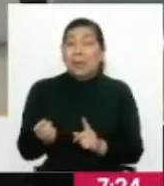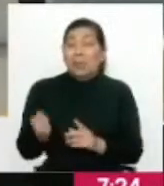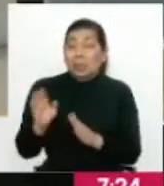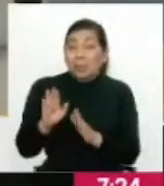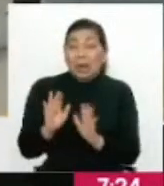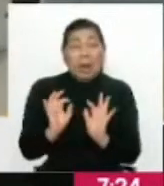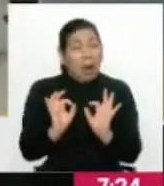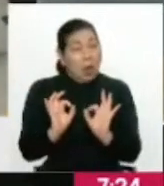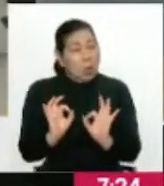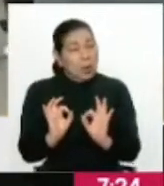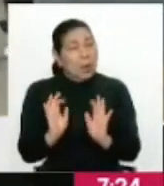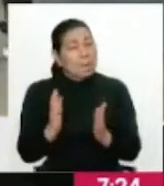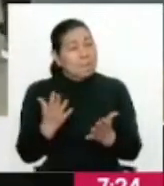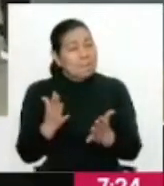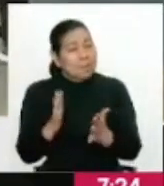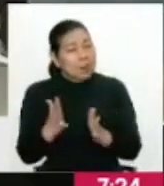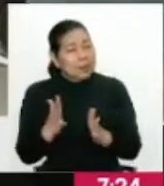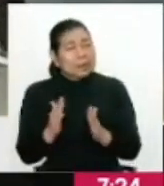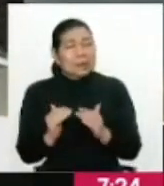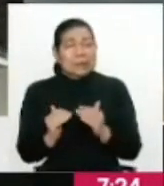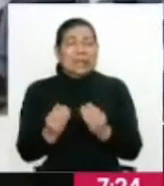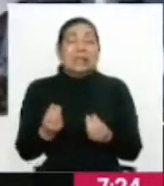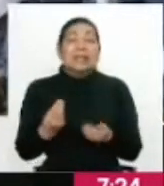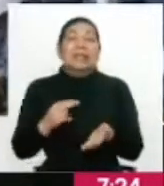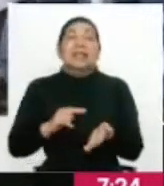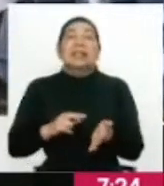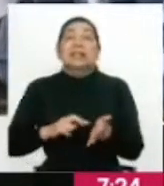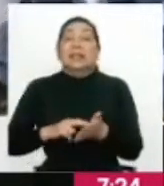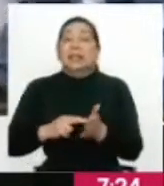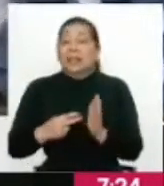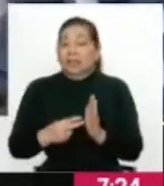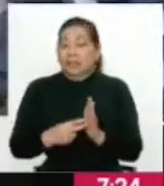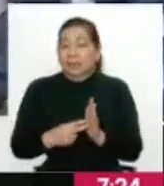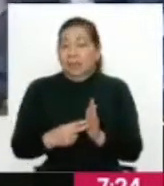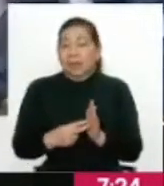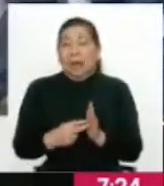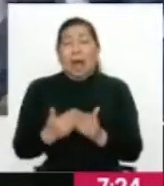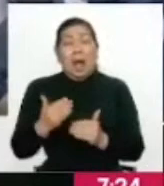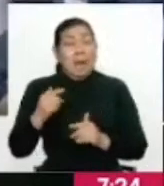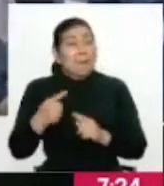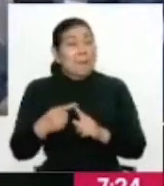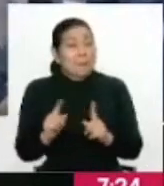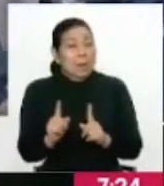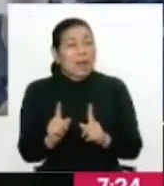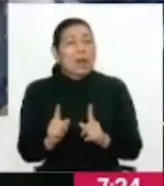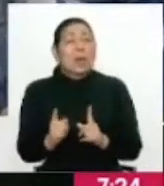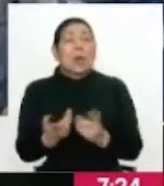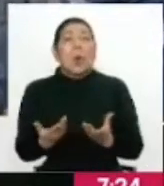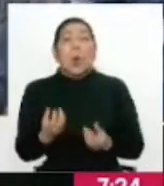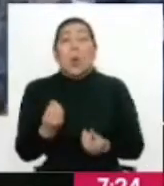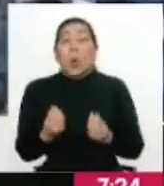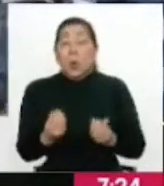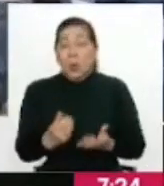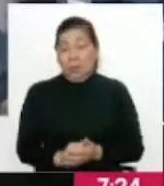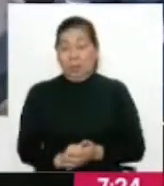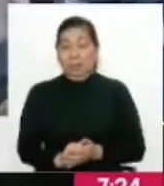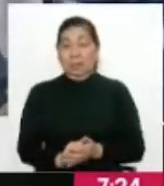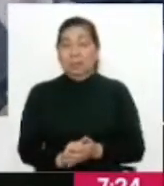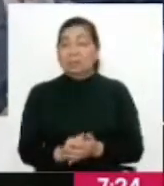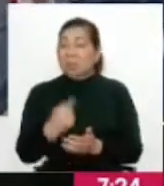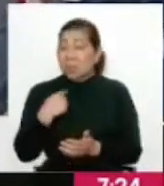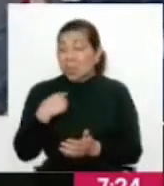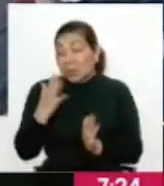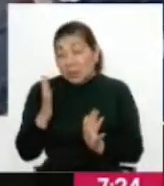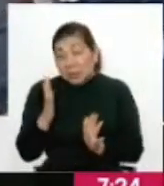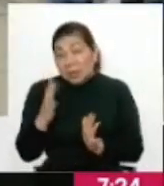un comportamiento más o menos cíclico. Eso te expresa que hay endemia, pero ¿por qué habría pasado? Y creo